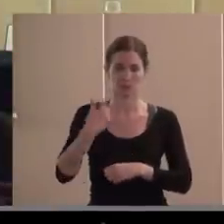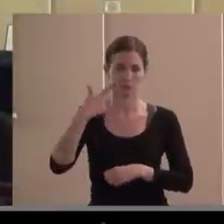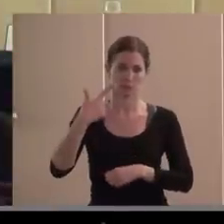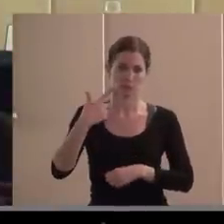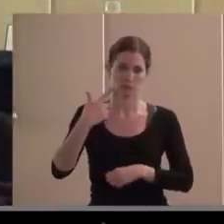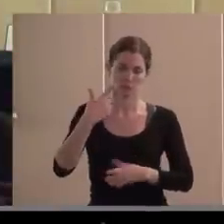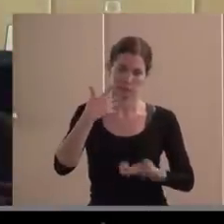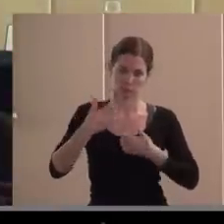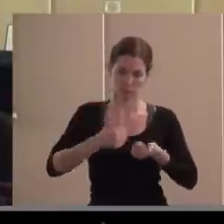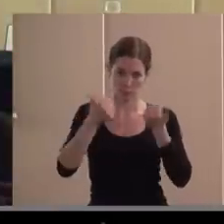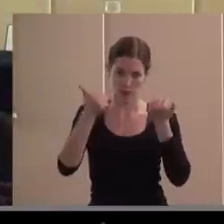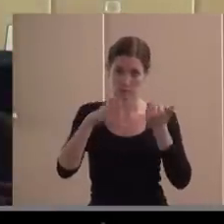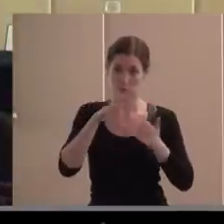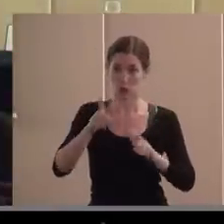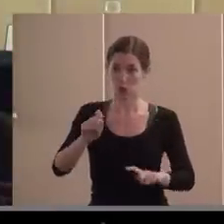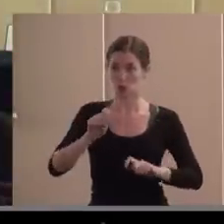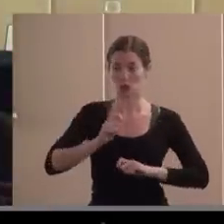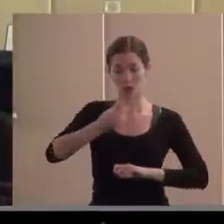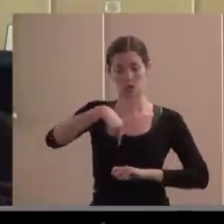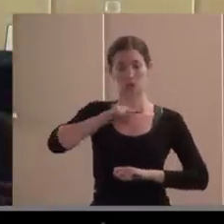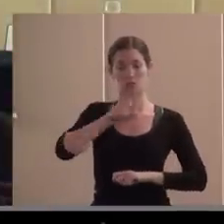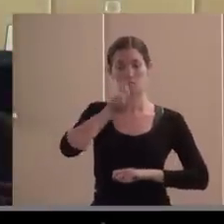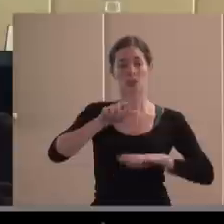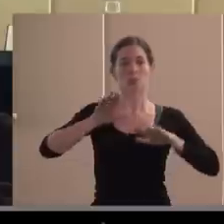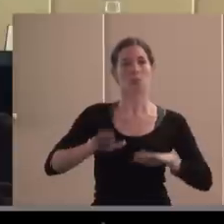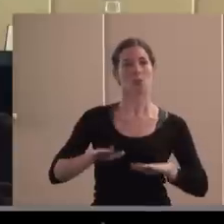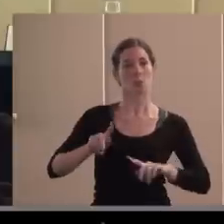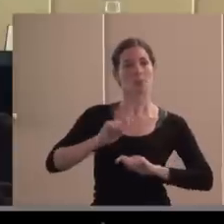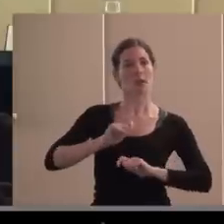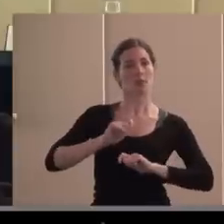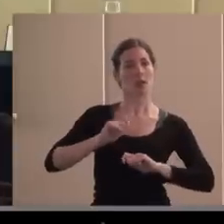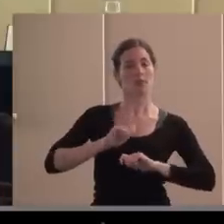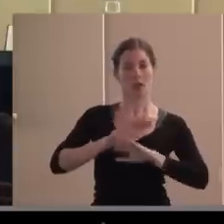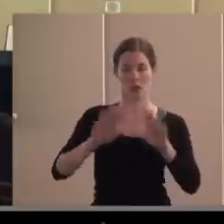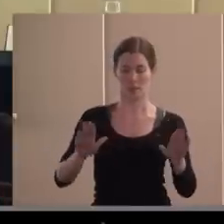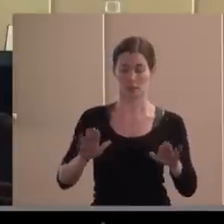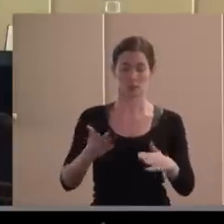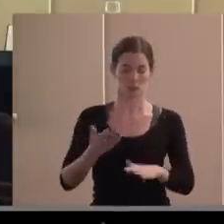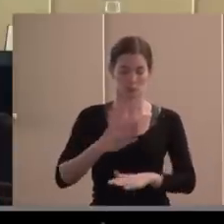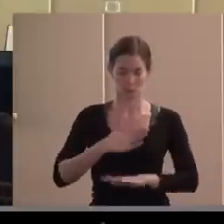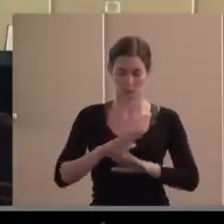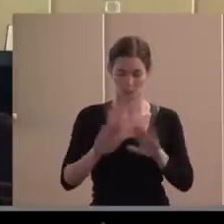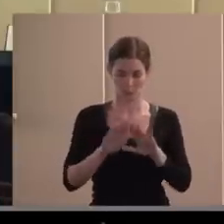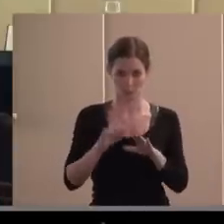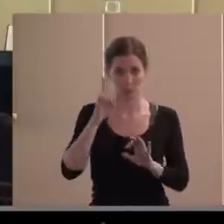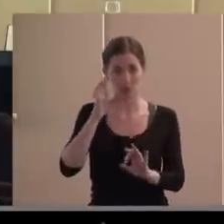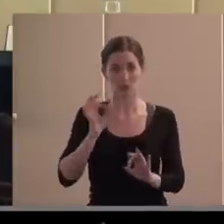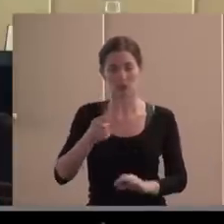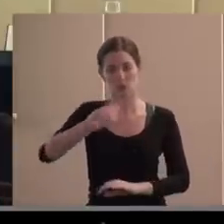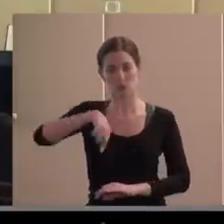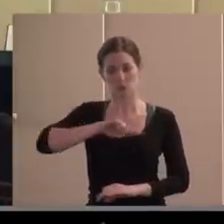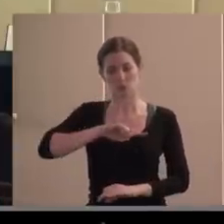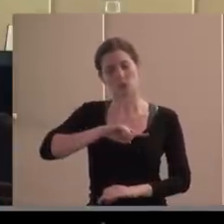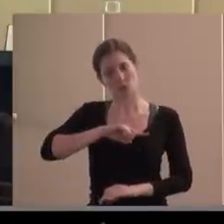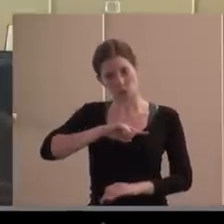sujetos pasivos se intensifica. Por mi parte nada más, creo que tenemos unos desafíos